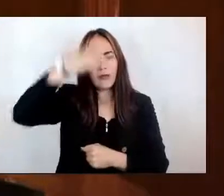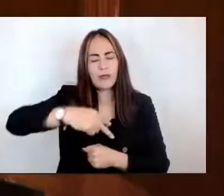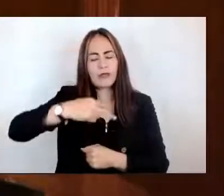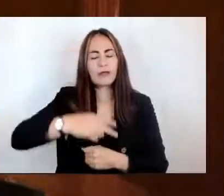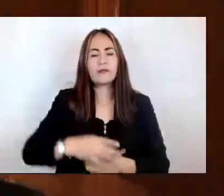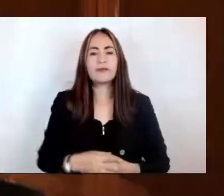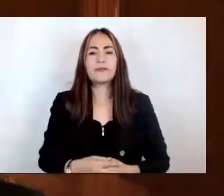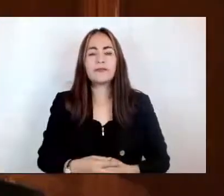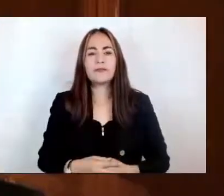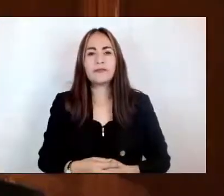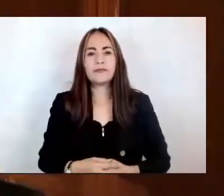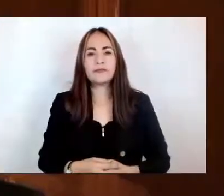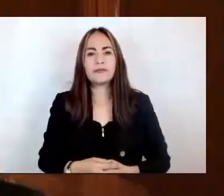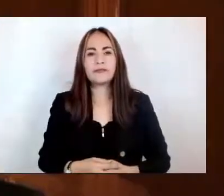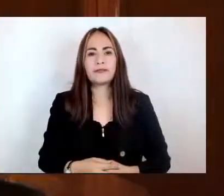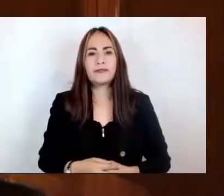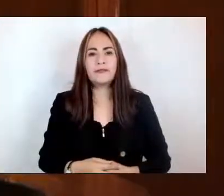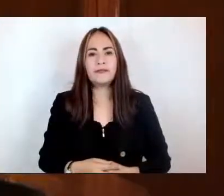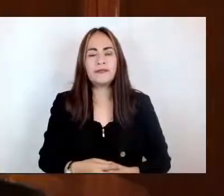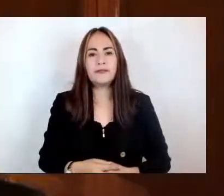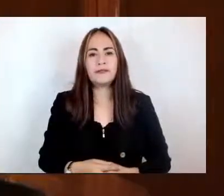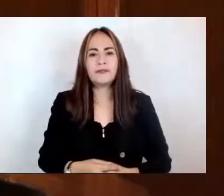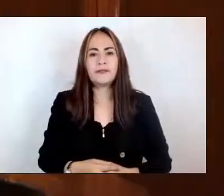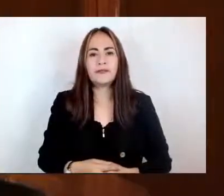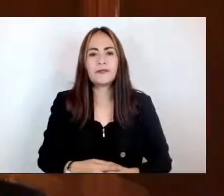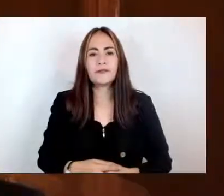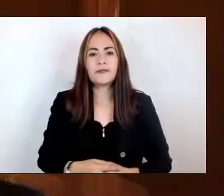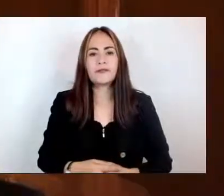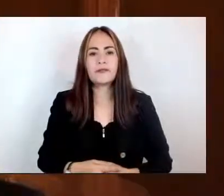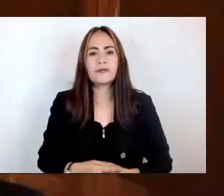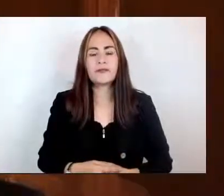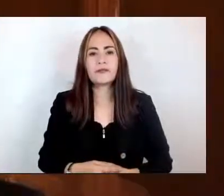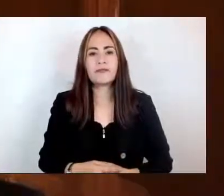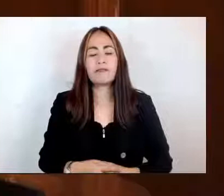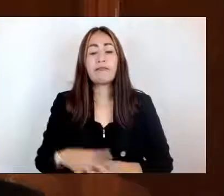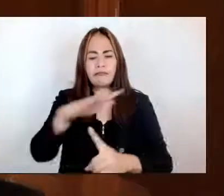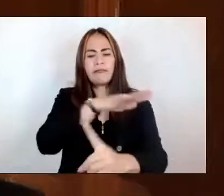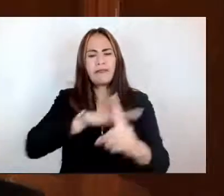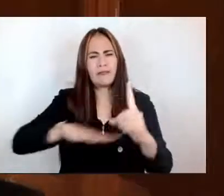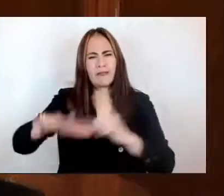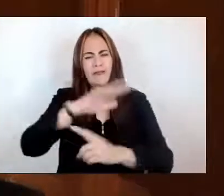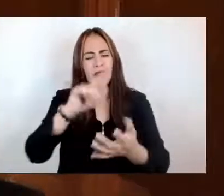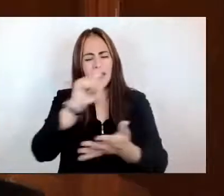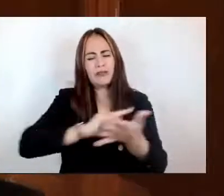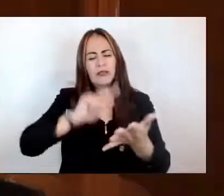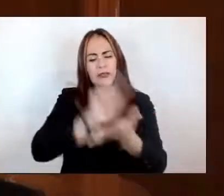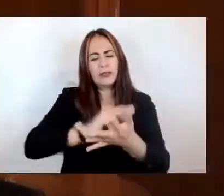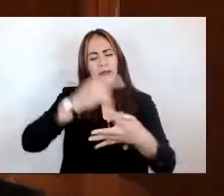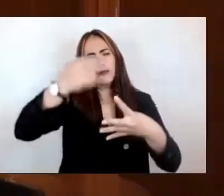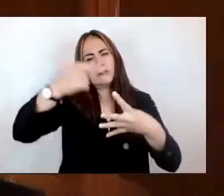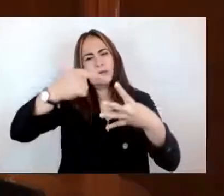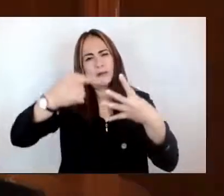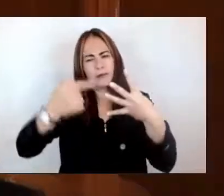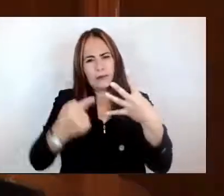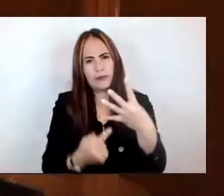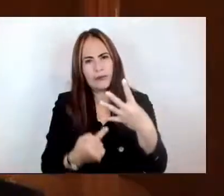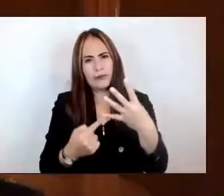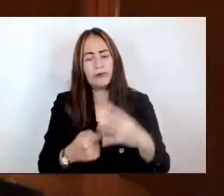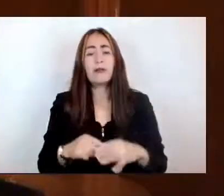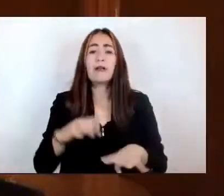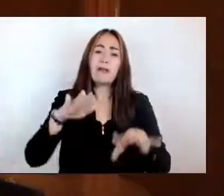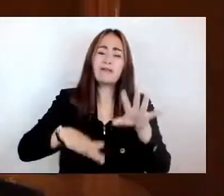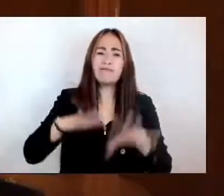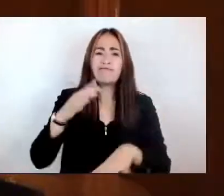Mexicanos. De acuerdo con este contexto jurídico, debido a las difíciles condiciones